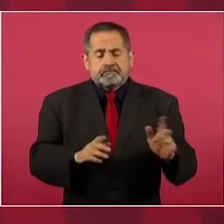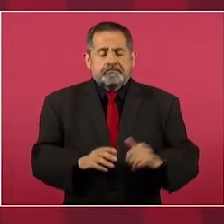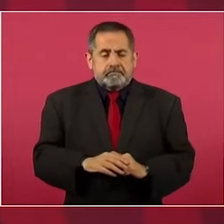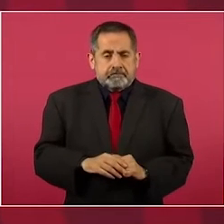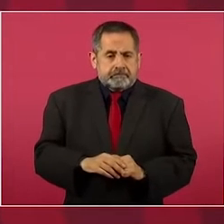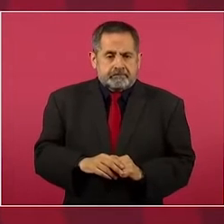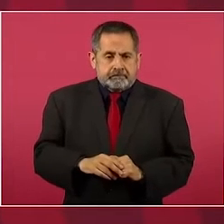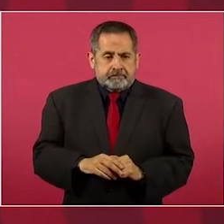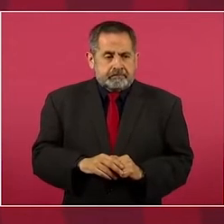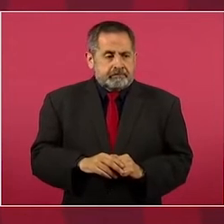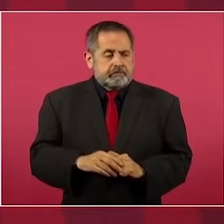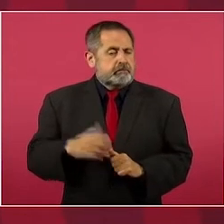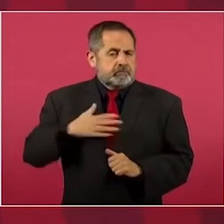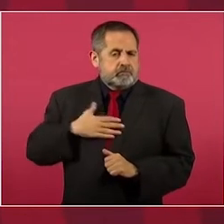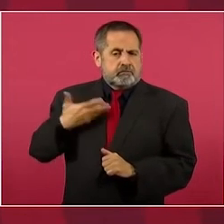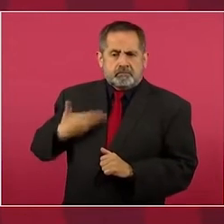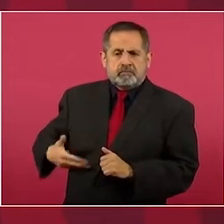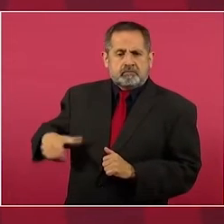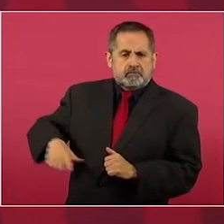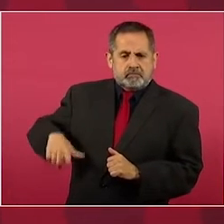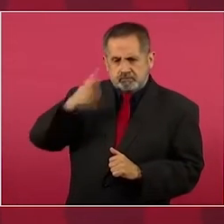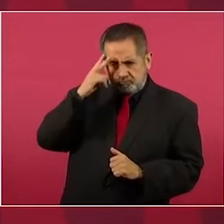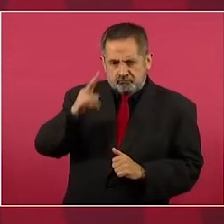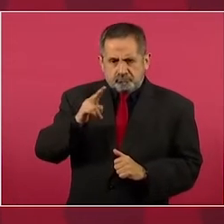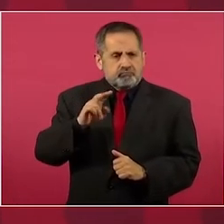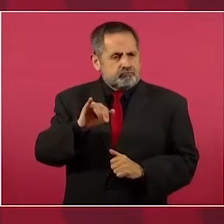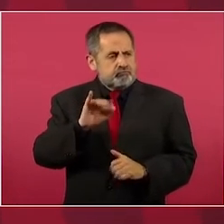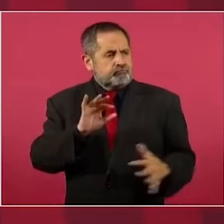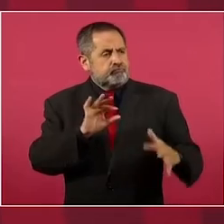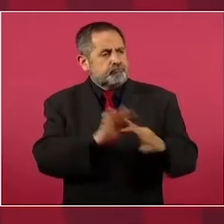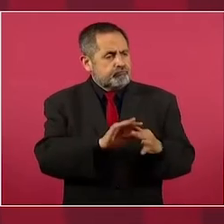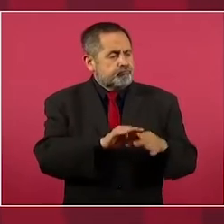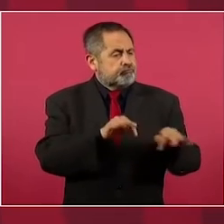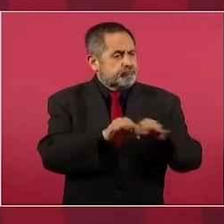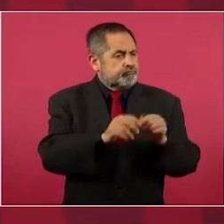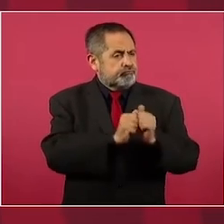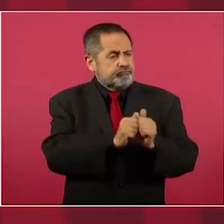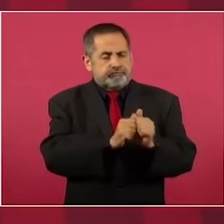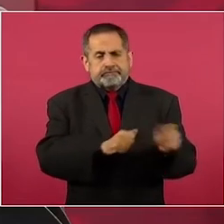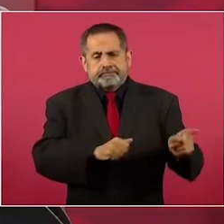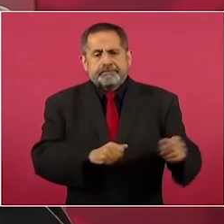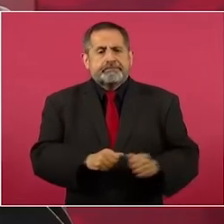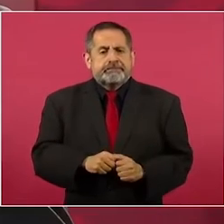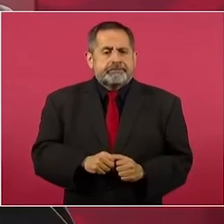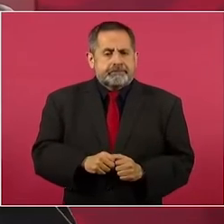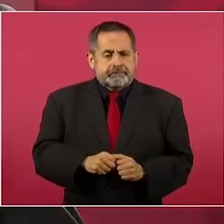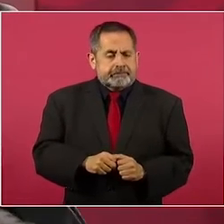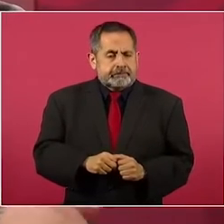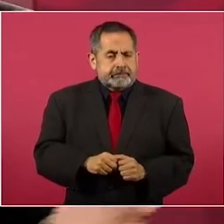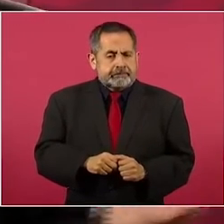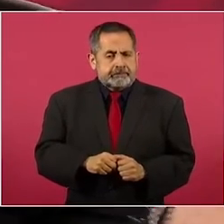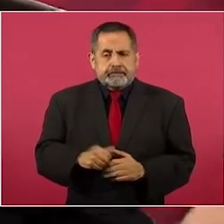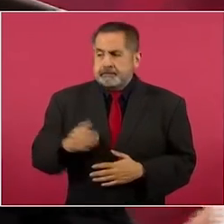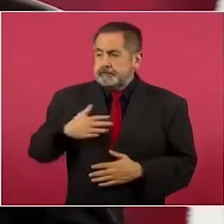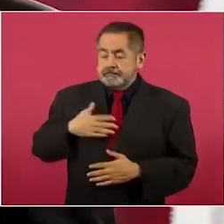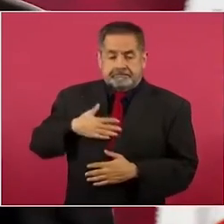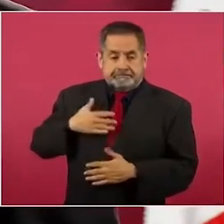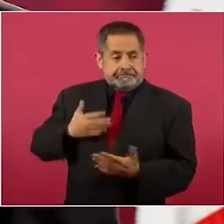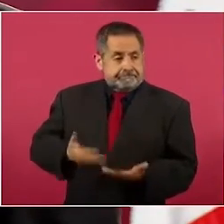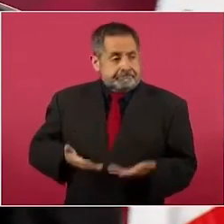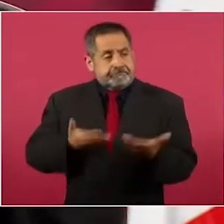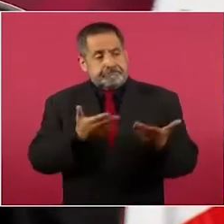Por parte nuestra ofrecimos